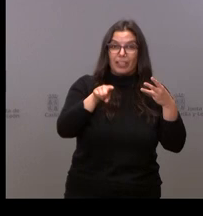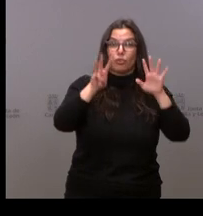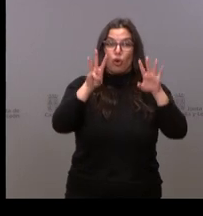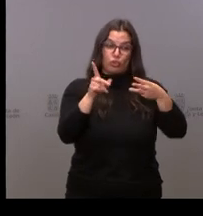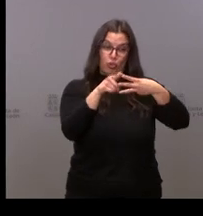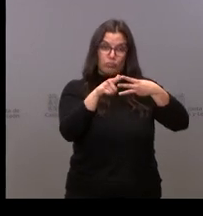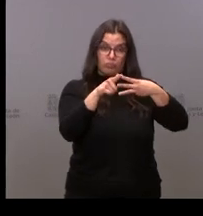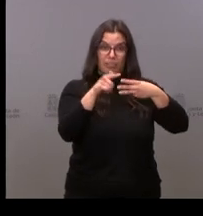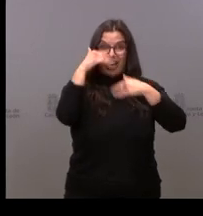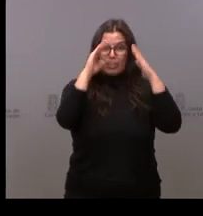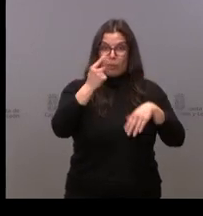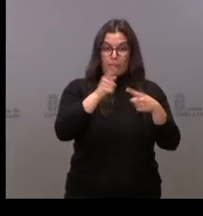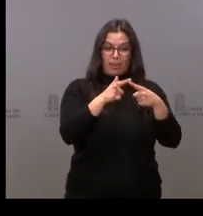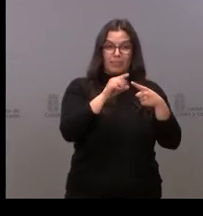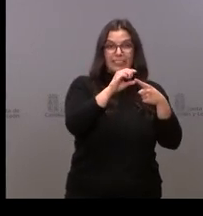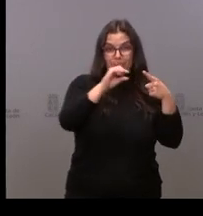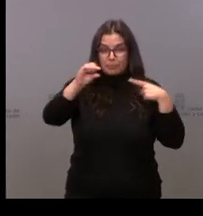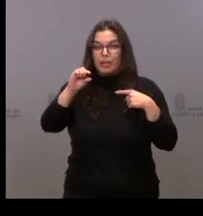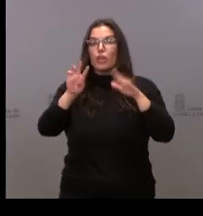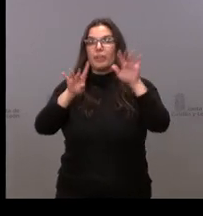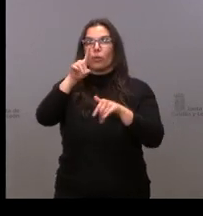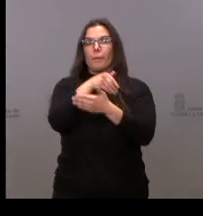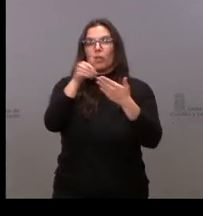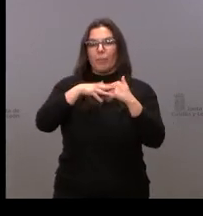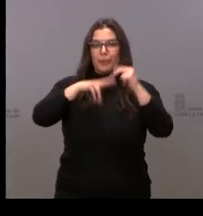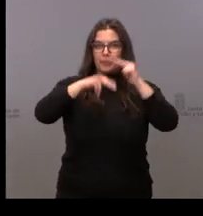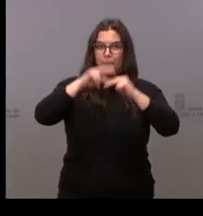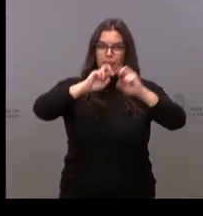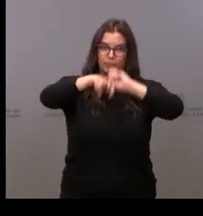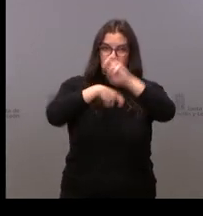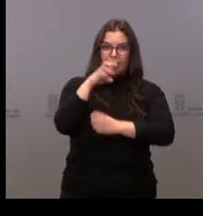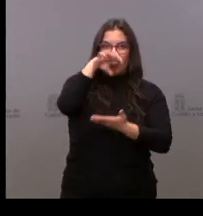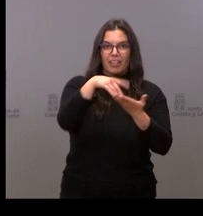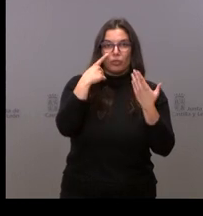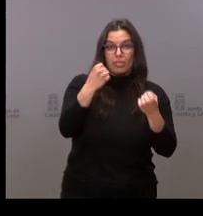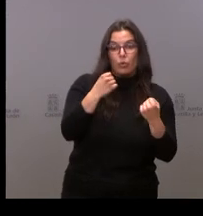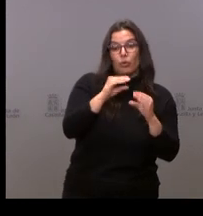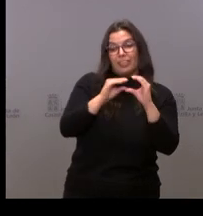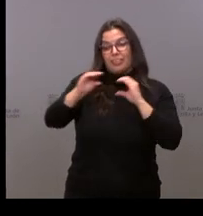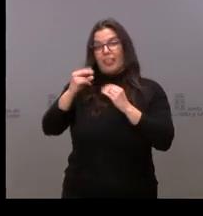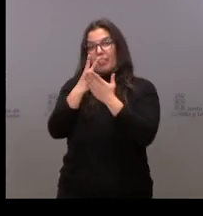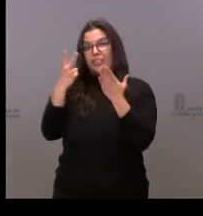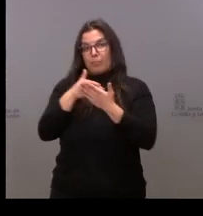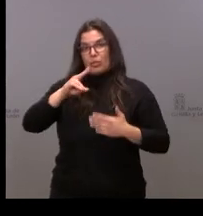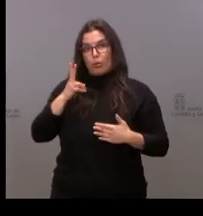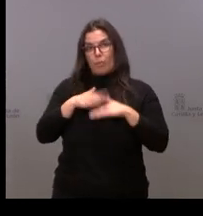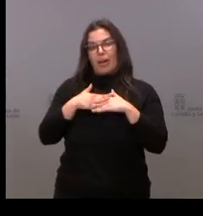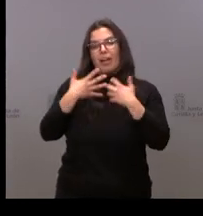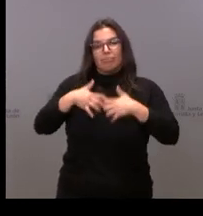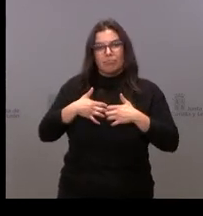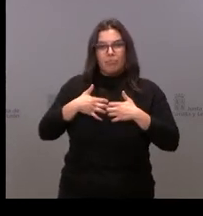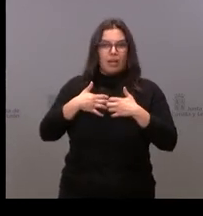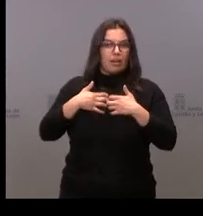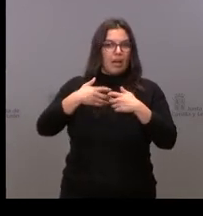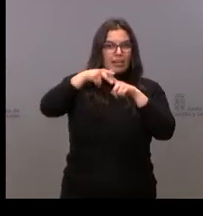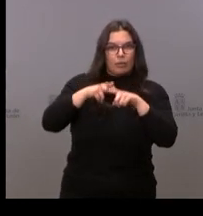primaria, 91 millones se destinará a la construcción y reformas en centros de salud y 17 millones de euros a equipamientos en